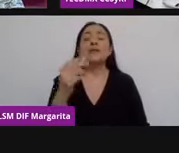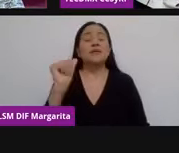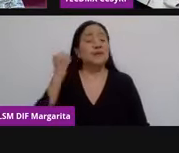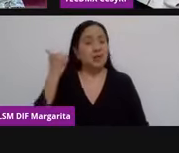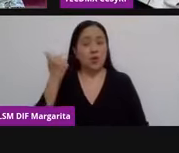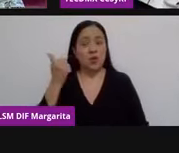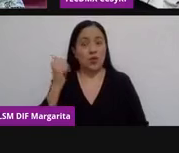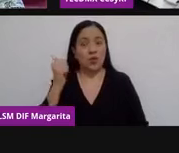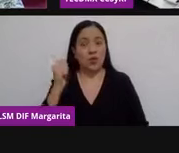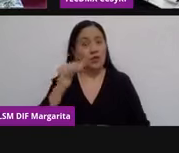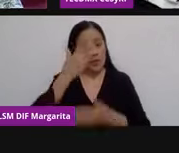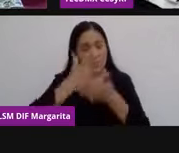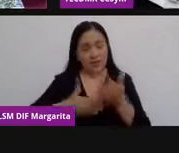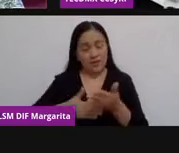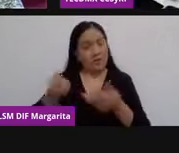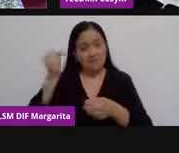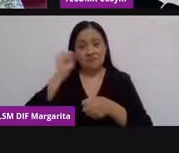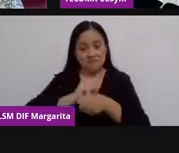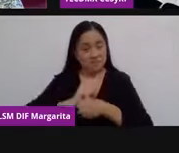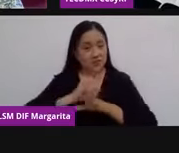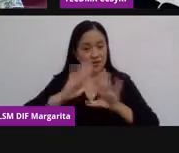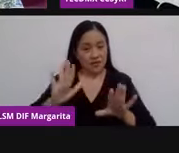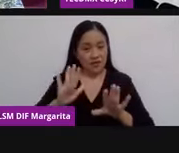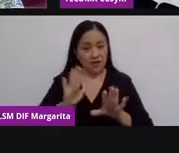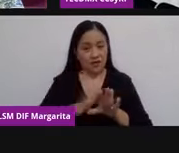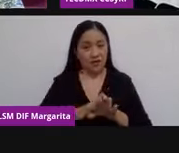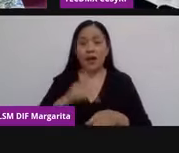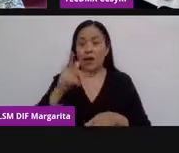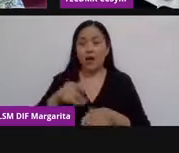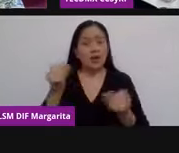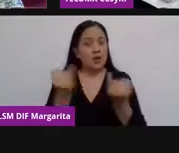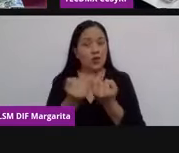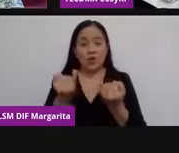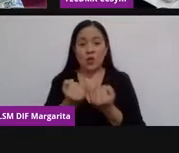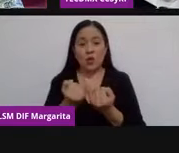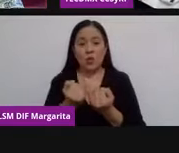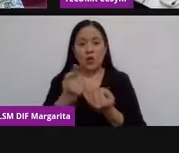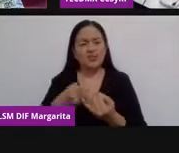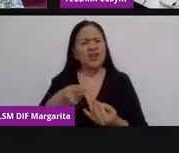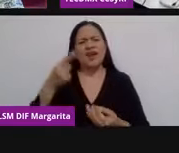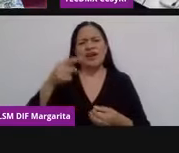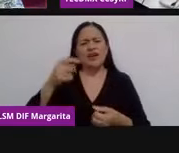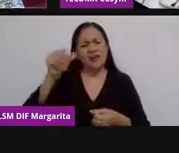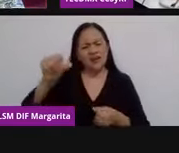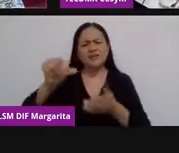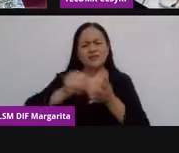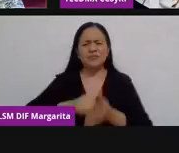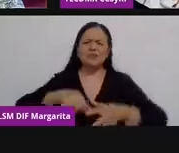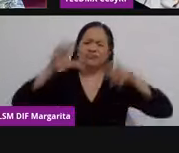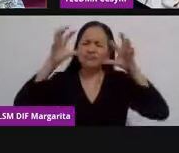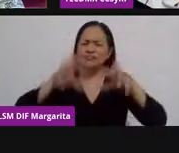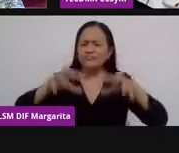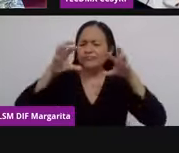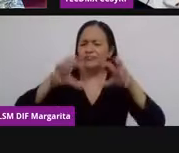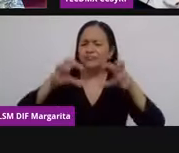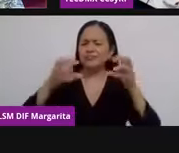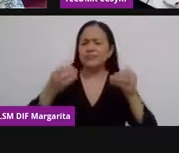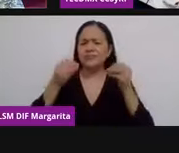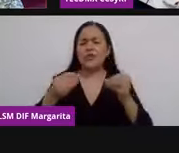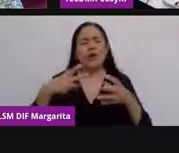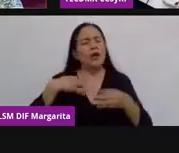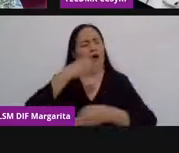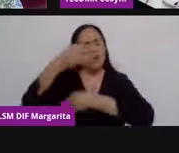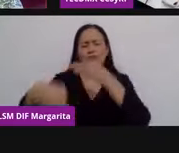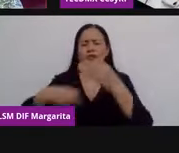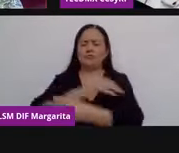ombligo de año, y por cerrar este mes que ha sido de lluvias y tormentas, tremendo un saludo fraternal enorme